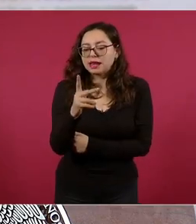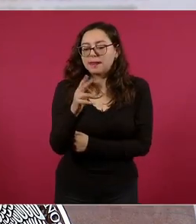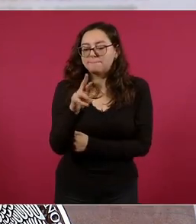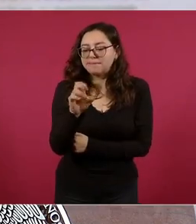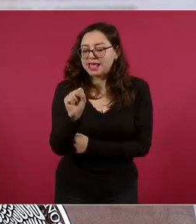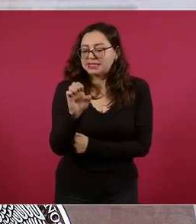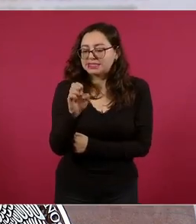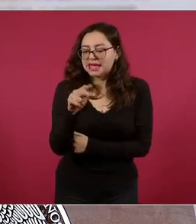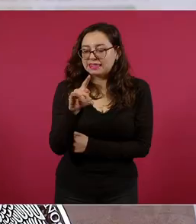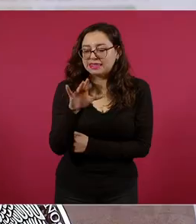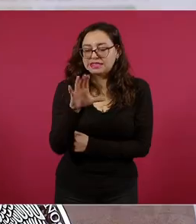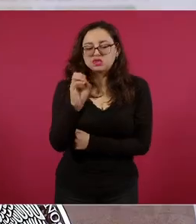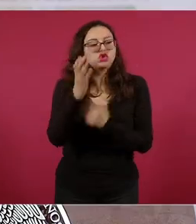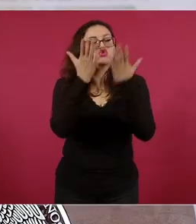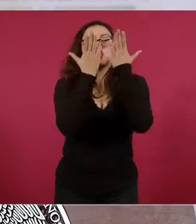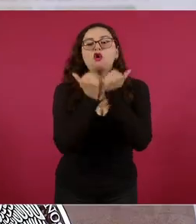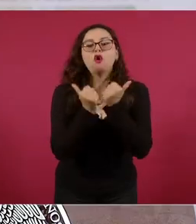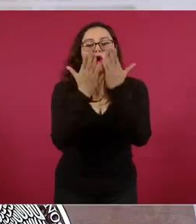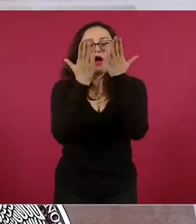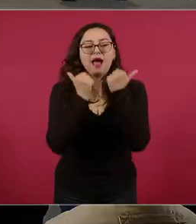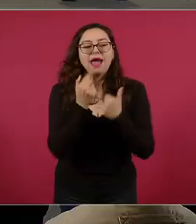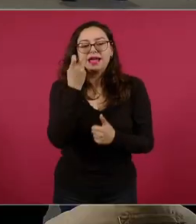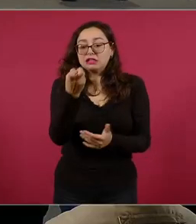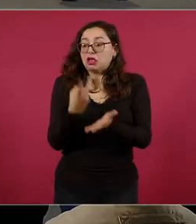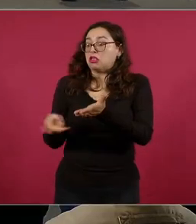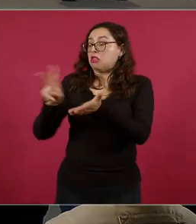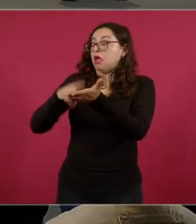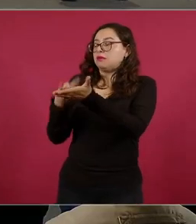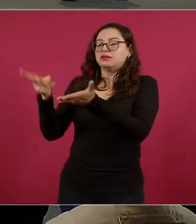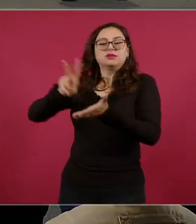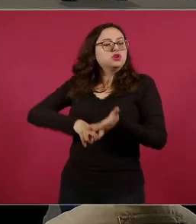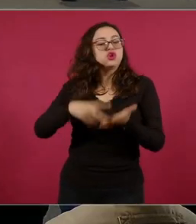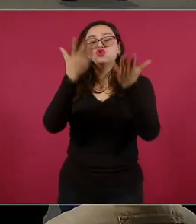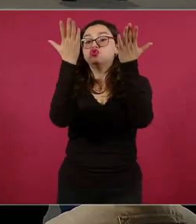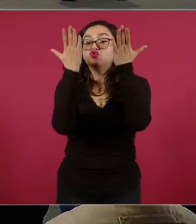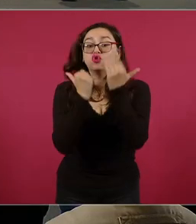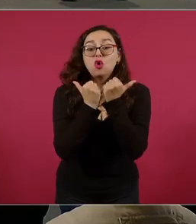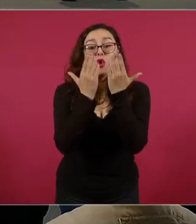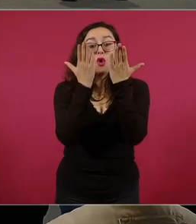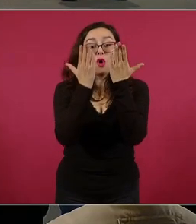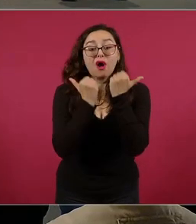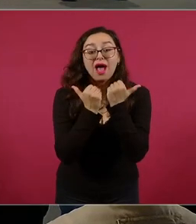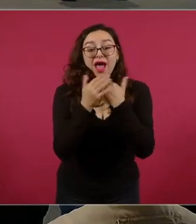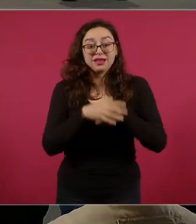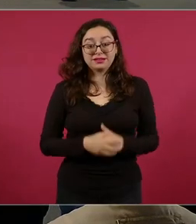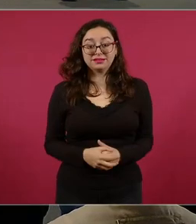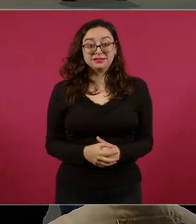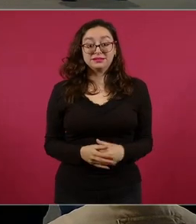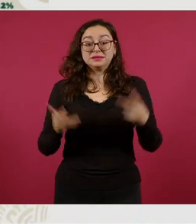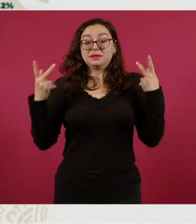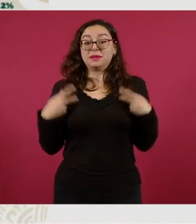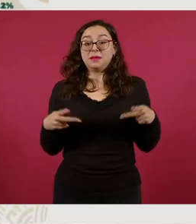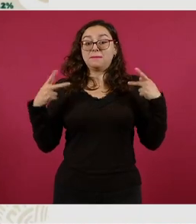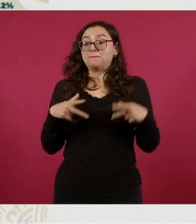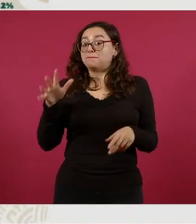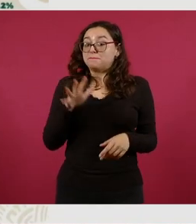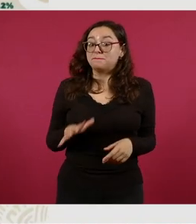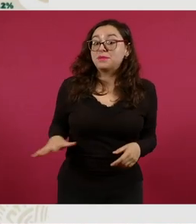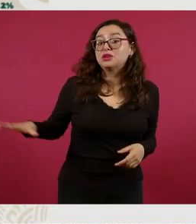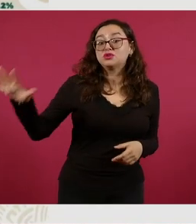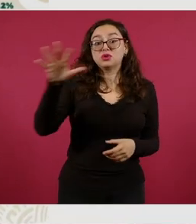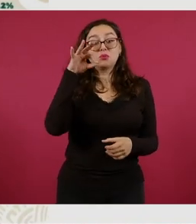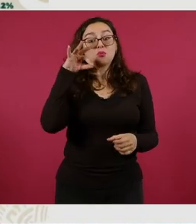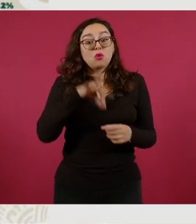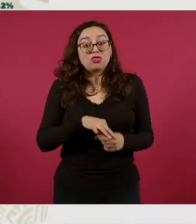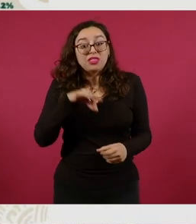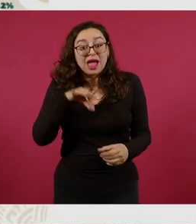otras cosas, por la reforma al Poder Judicial, que dicho sea de paso, el Poder Judicial está podrido.